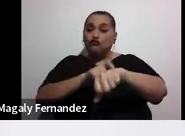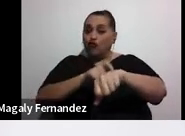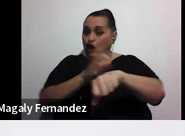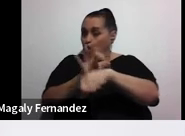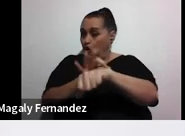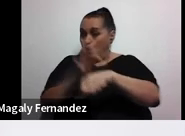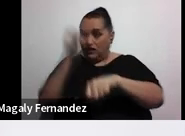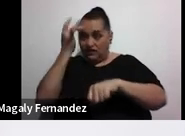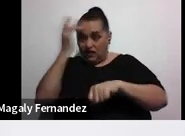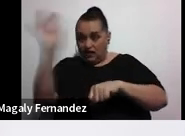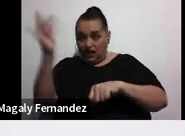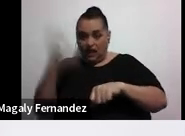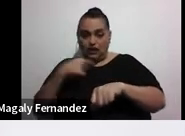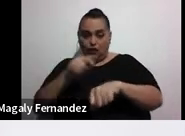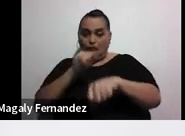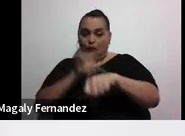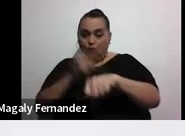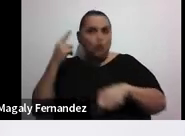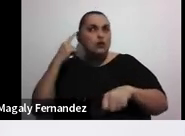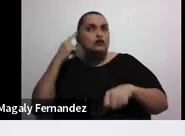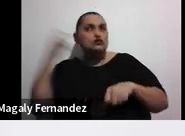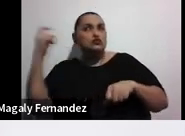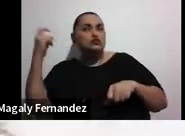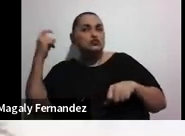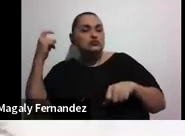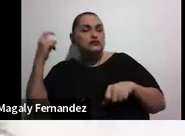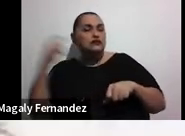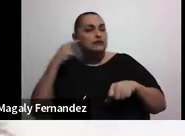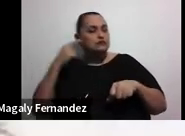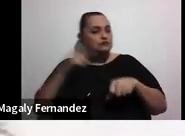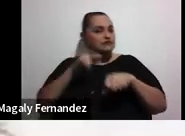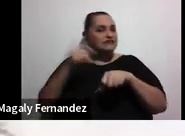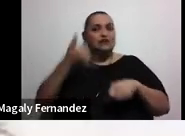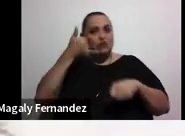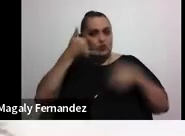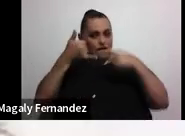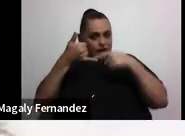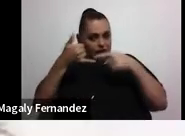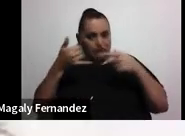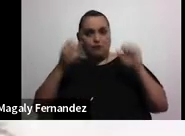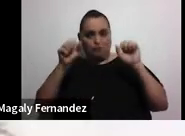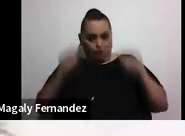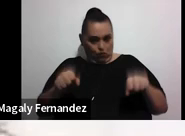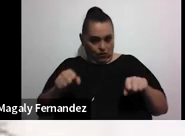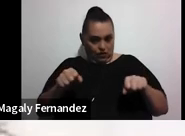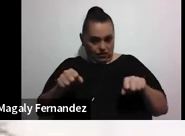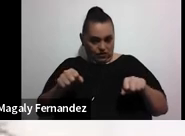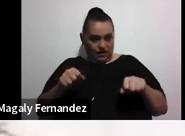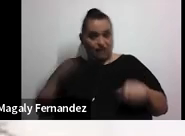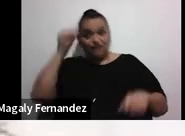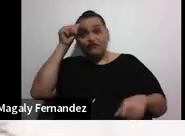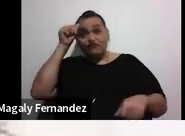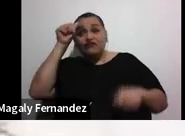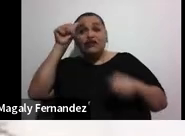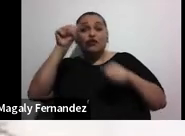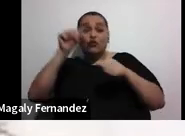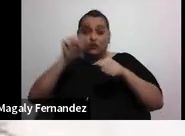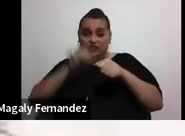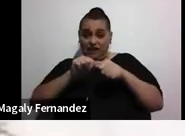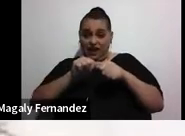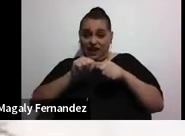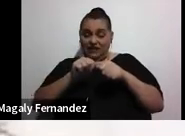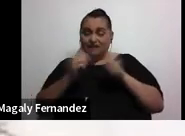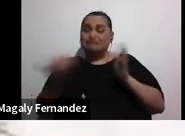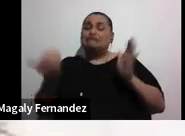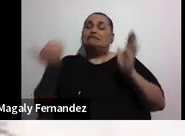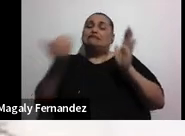misma al mismo celular escuchar el ruido de fondo y sobre todo recordar que las recaídas